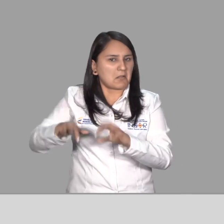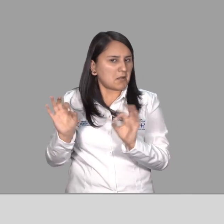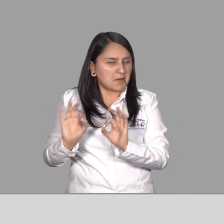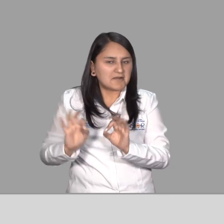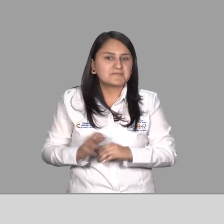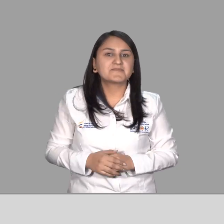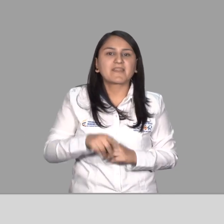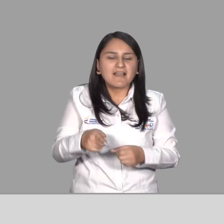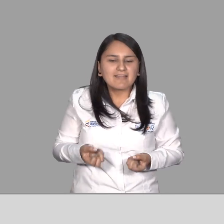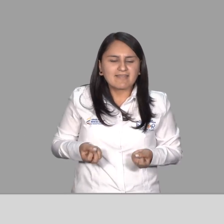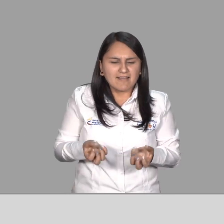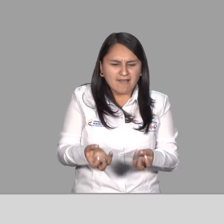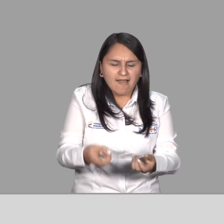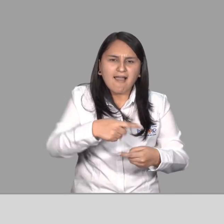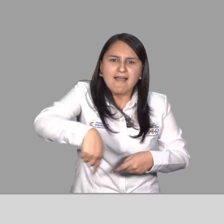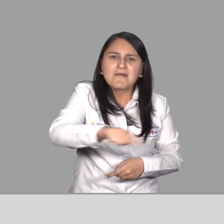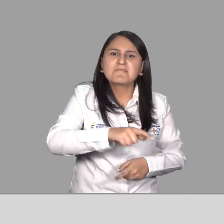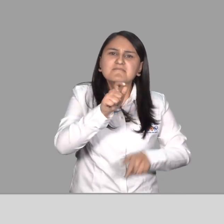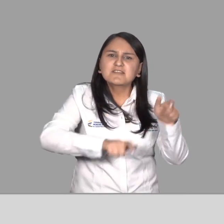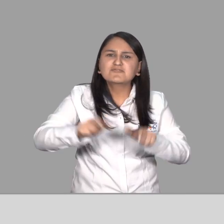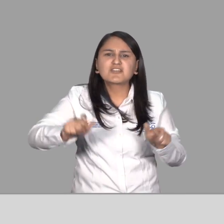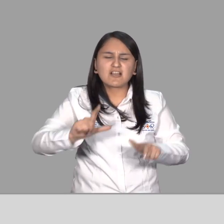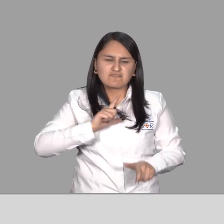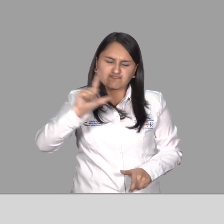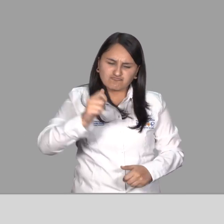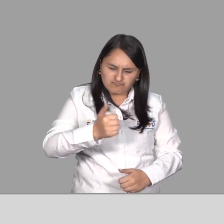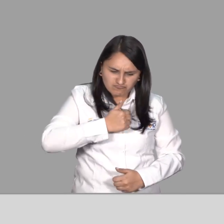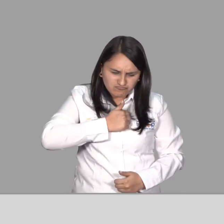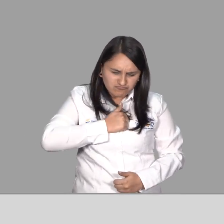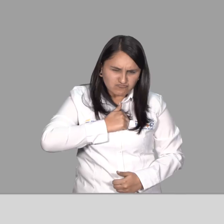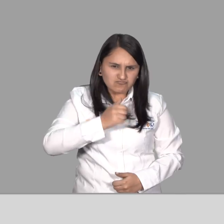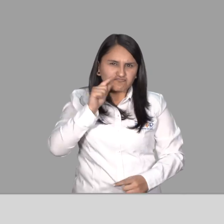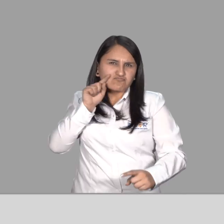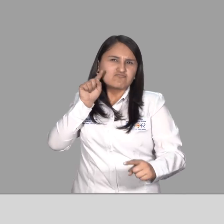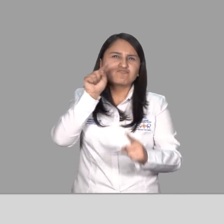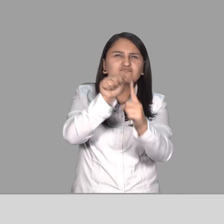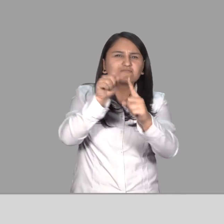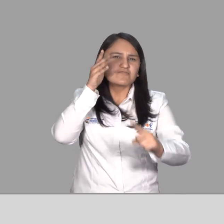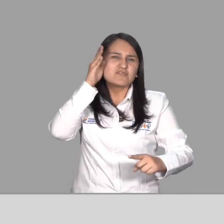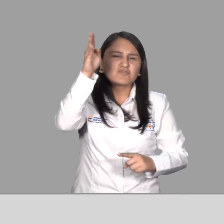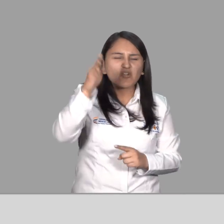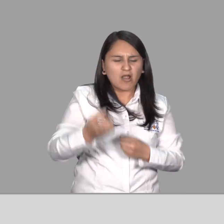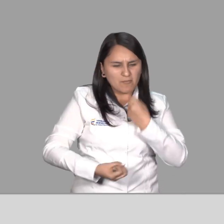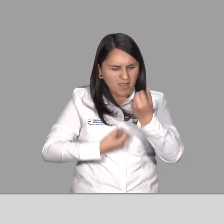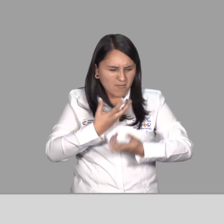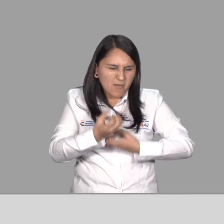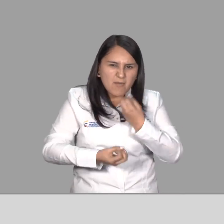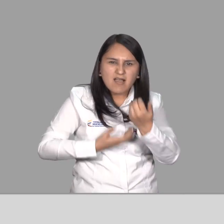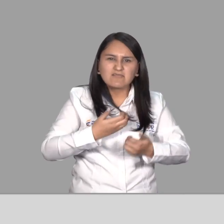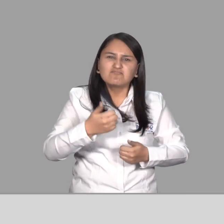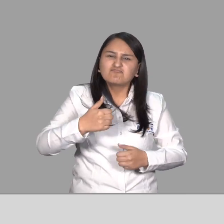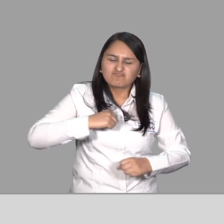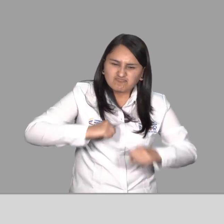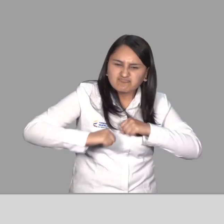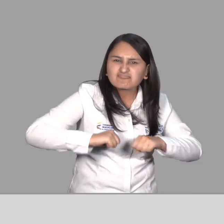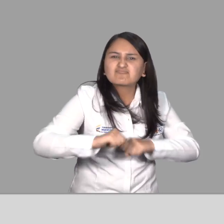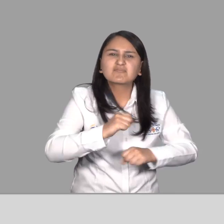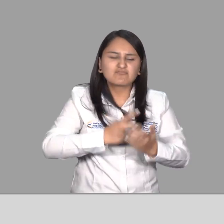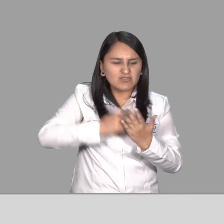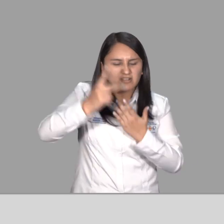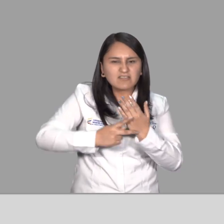especiales Haciendo de ellos personas autónomas, visionarias, emprendedoras Generadoras de sus proyectos de vida